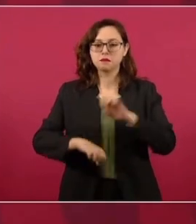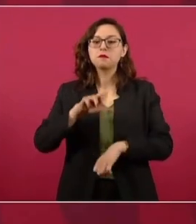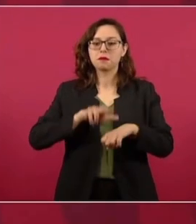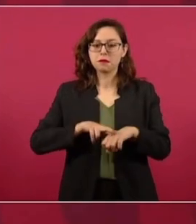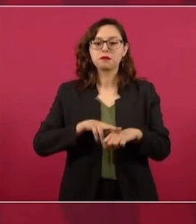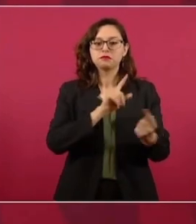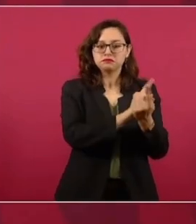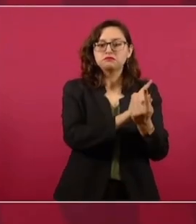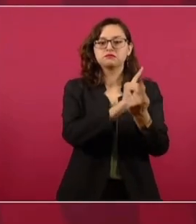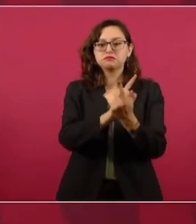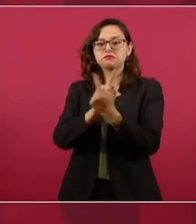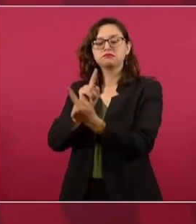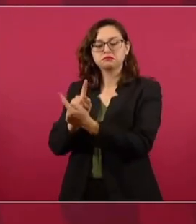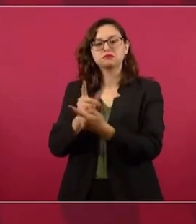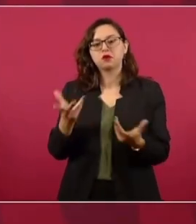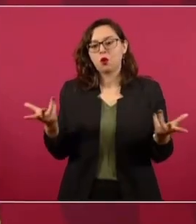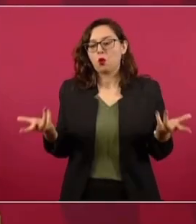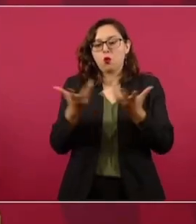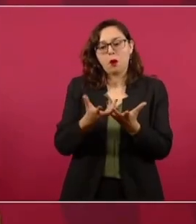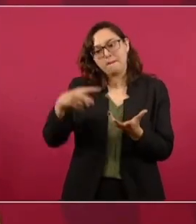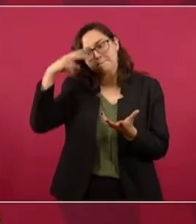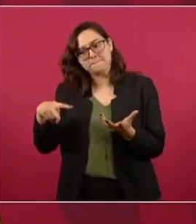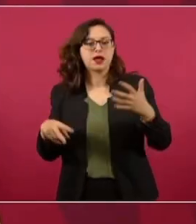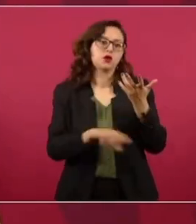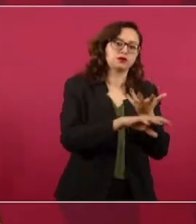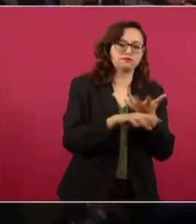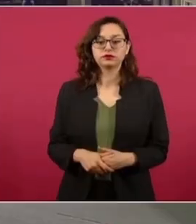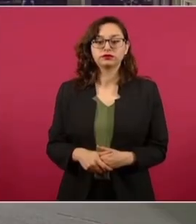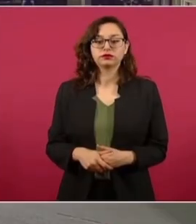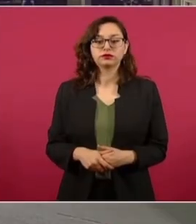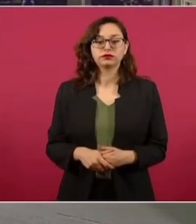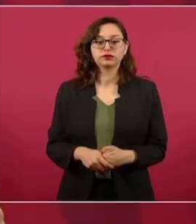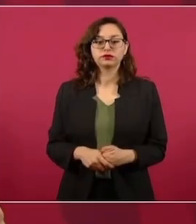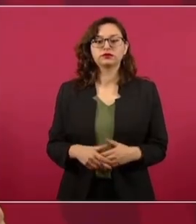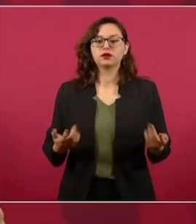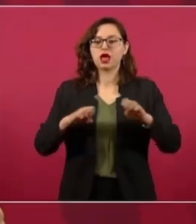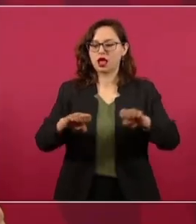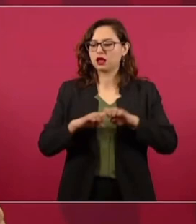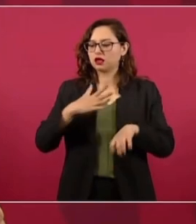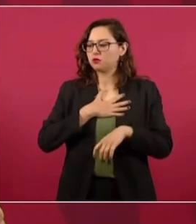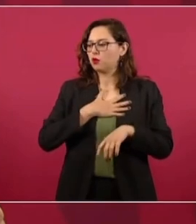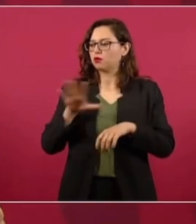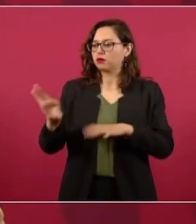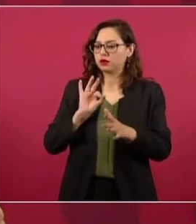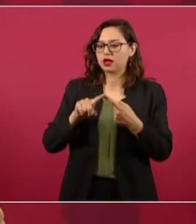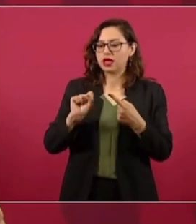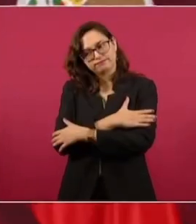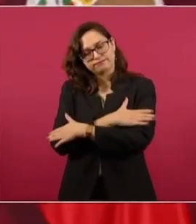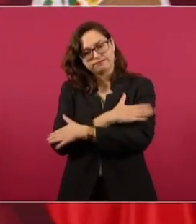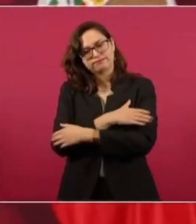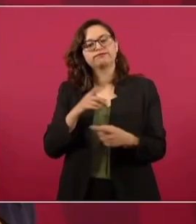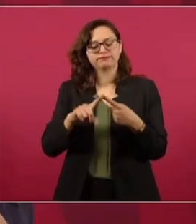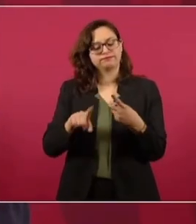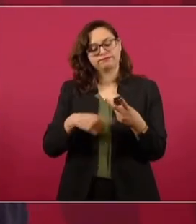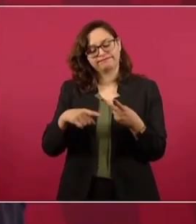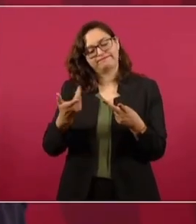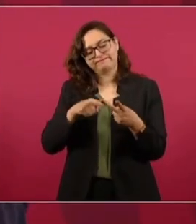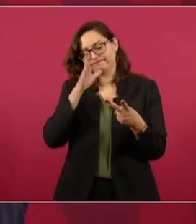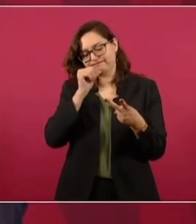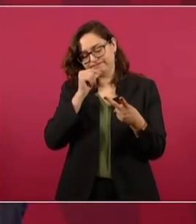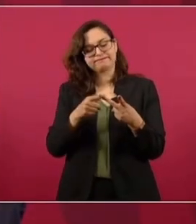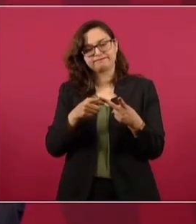de México y de Estados Unidos. Del gabinete va la secretaria de Economía, secretario de